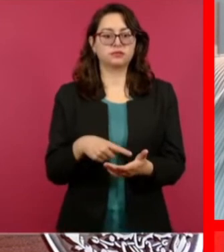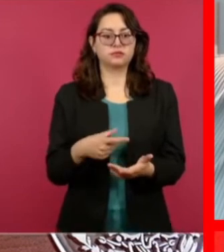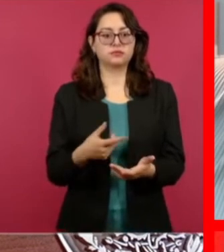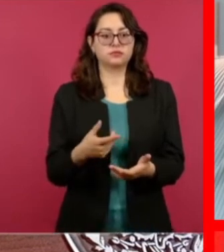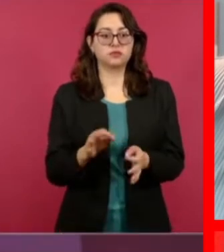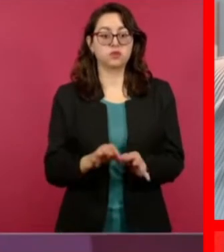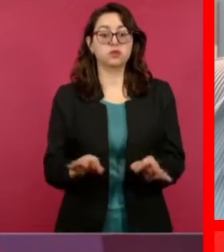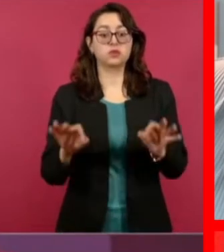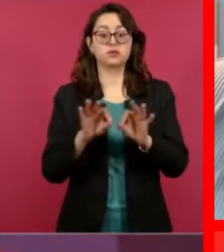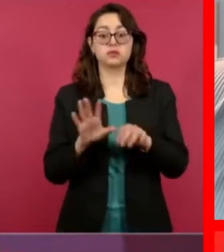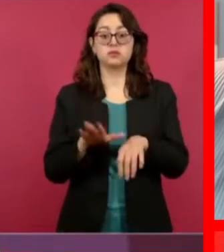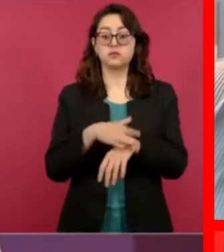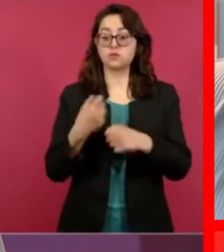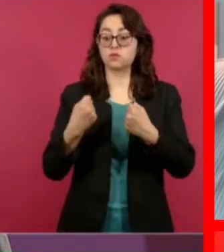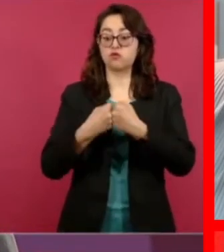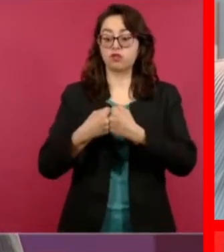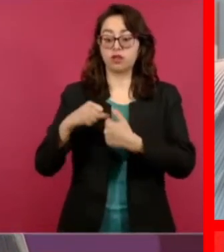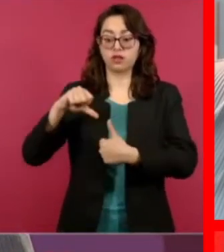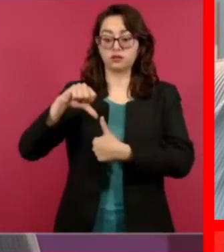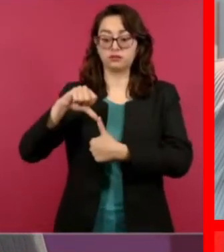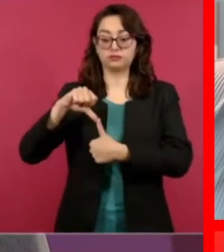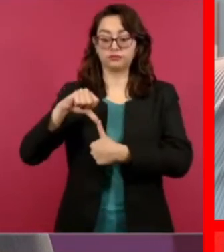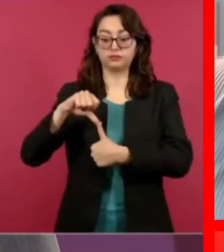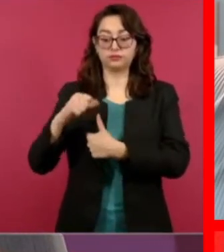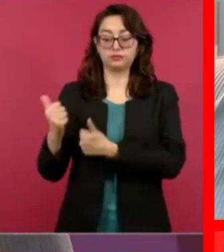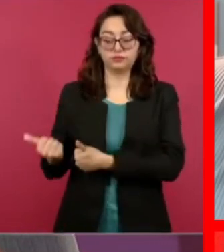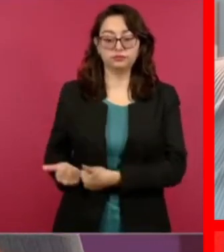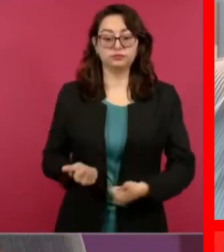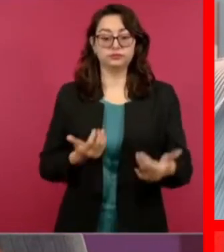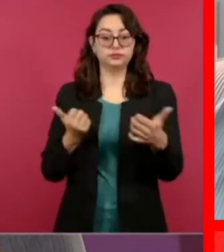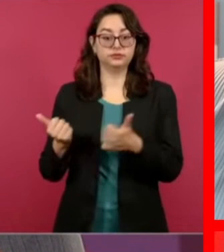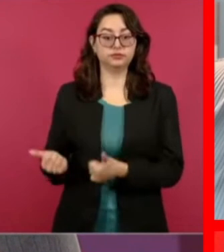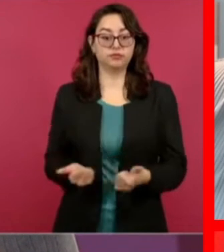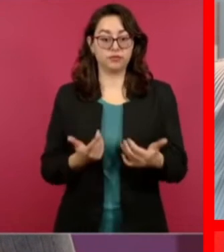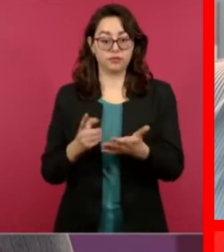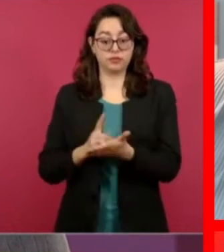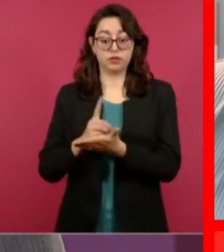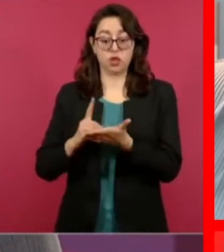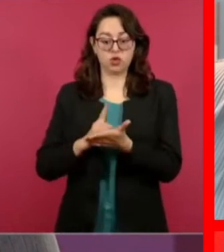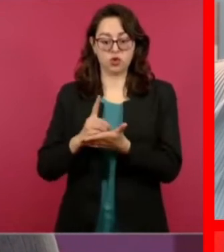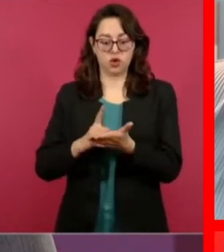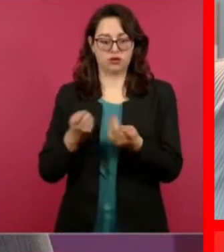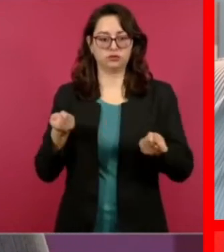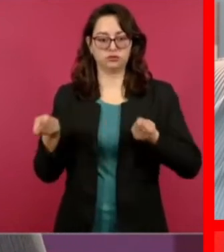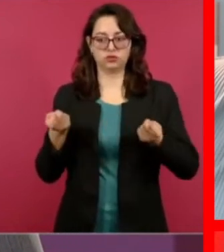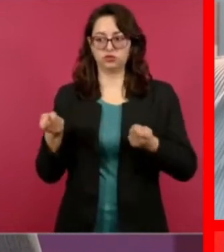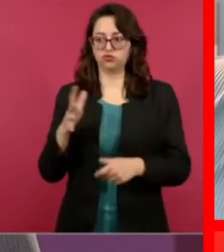Centroamérica, para tener control de ese territorio.